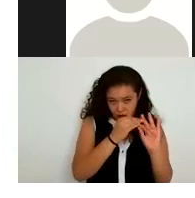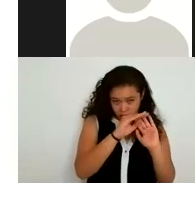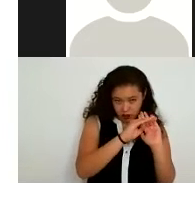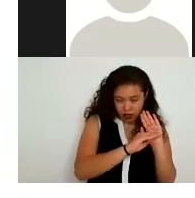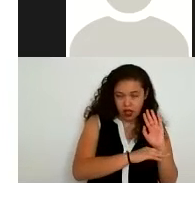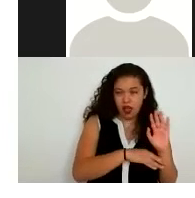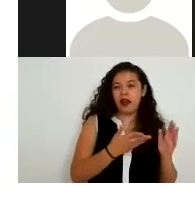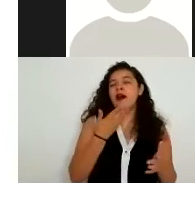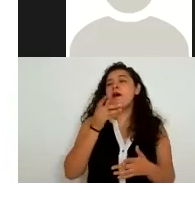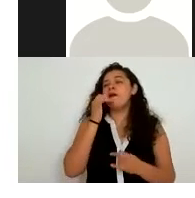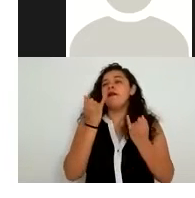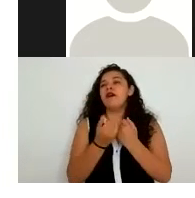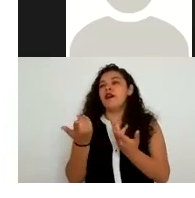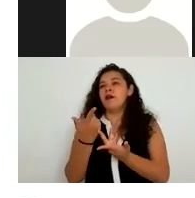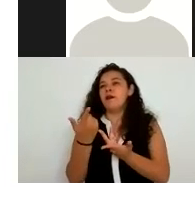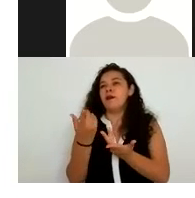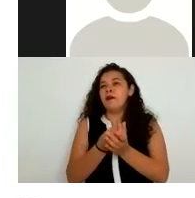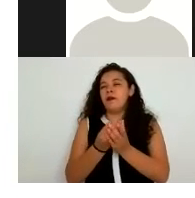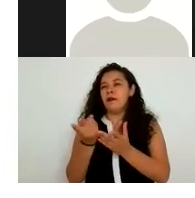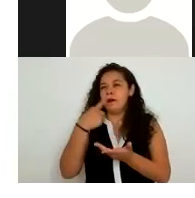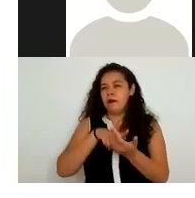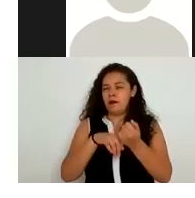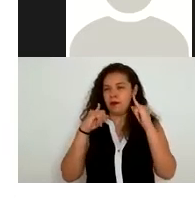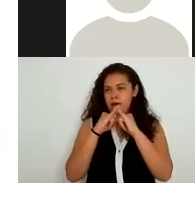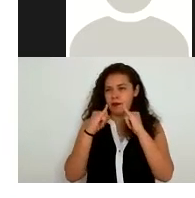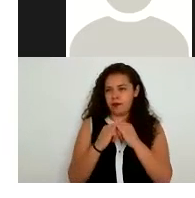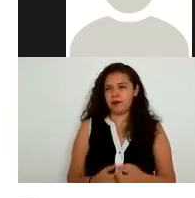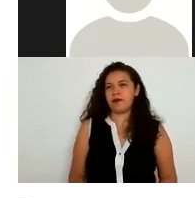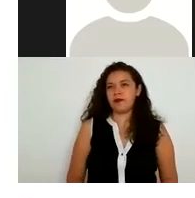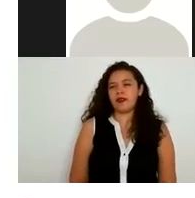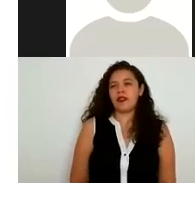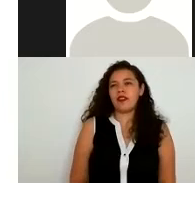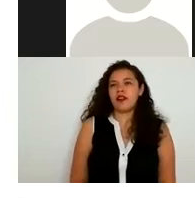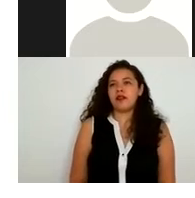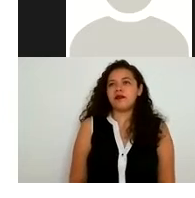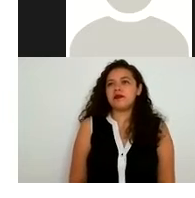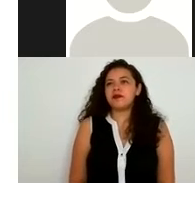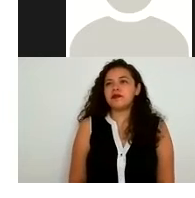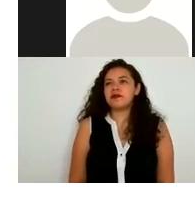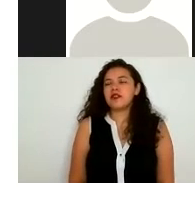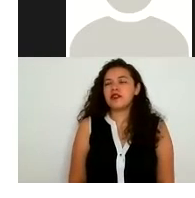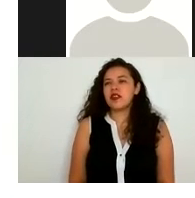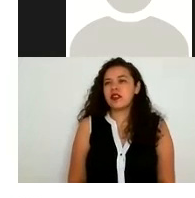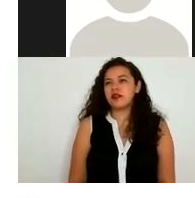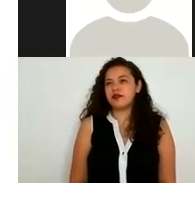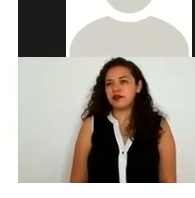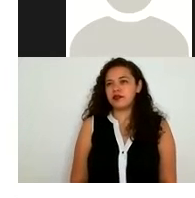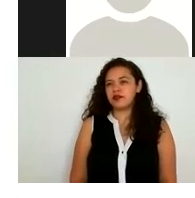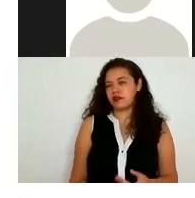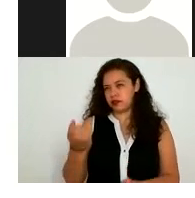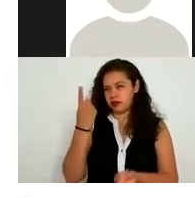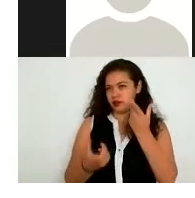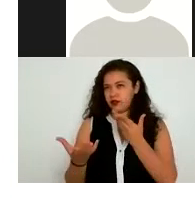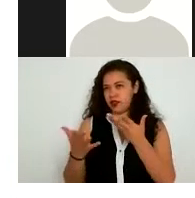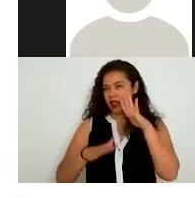organización interna de las instituciones ya en algún momento nos refirieron en algunos casos cómo se encuentran dentro de sus